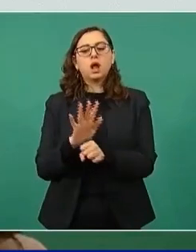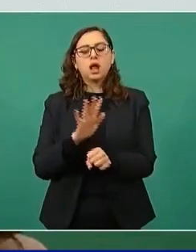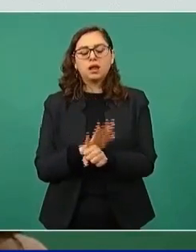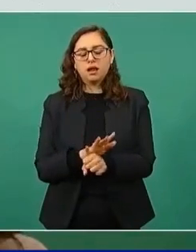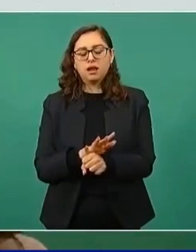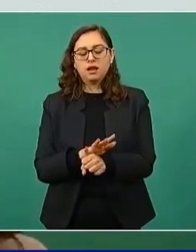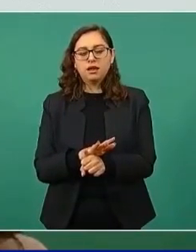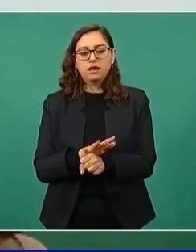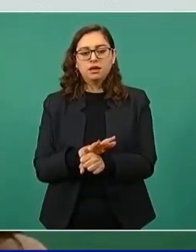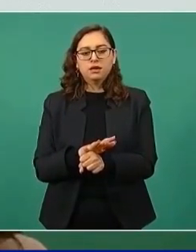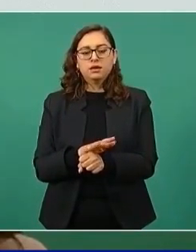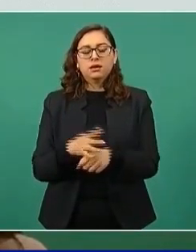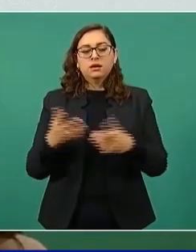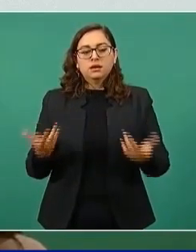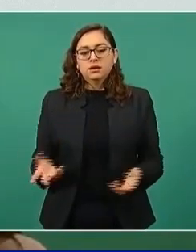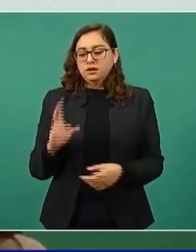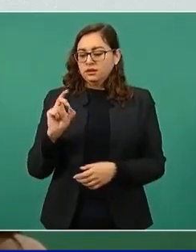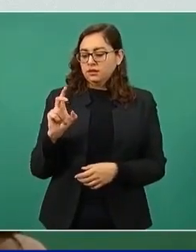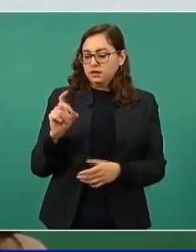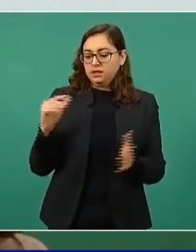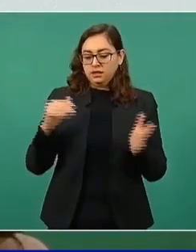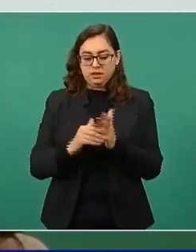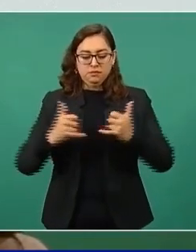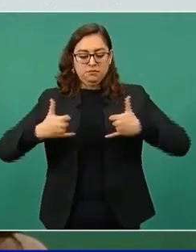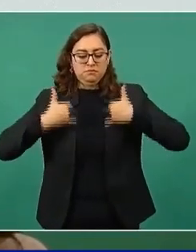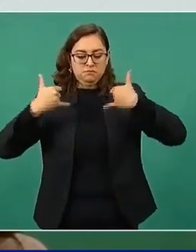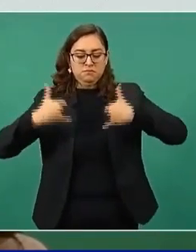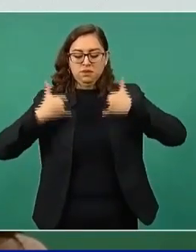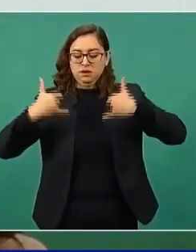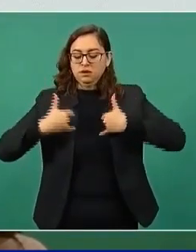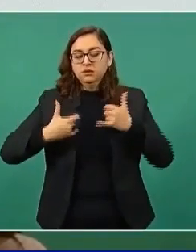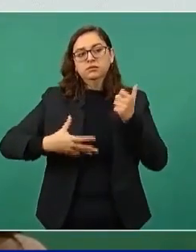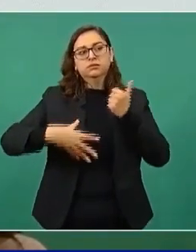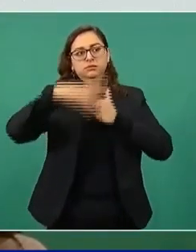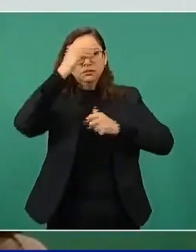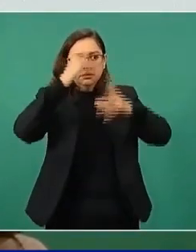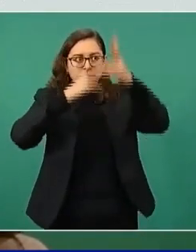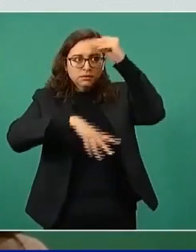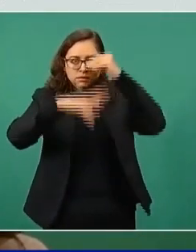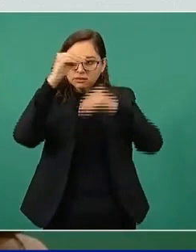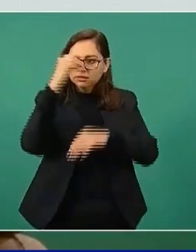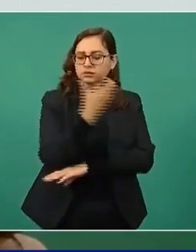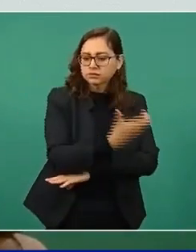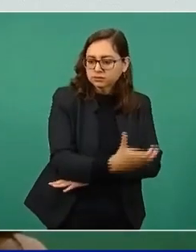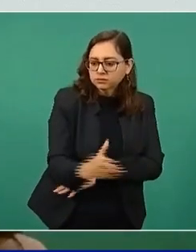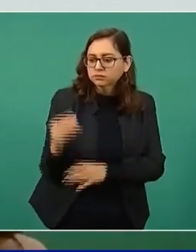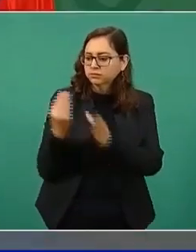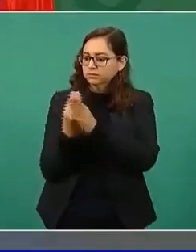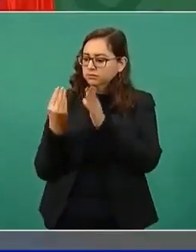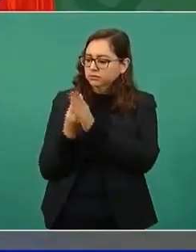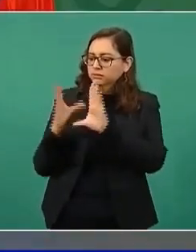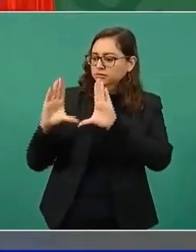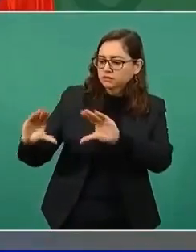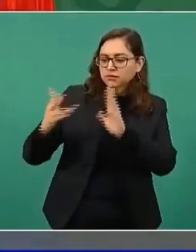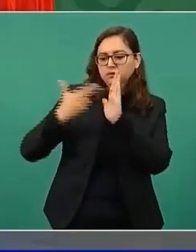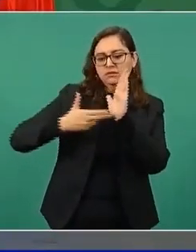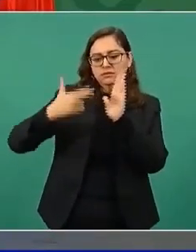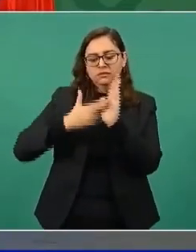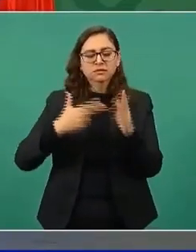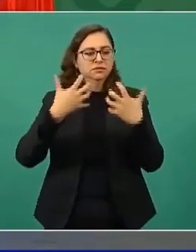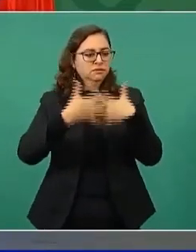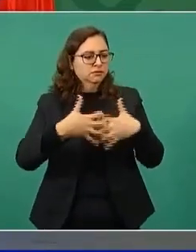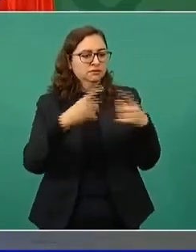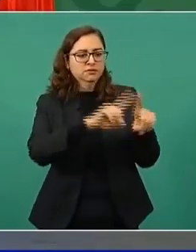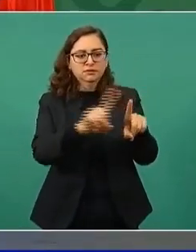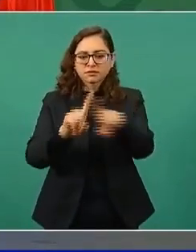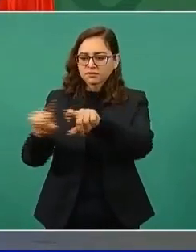como aprendices a 30 mil jóvenes que reciben un salario mínimo para capacitarse en talleres, empresas y otras